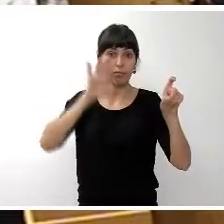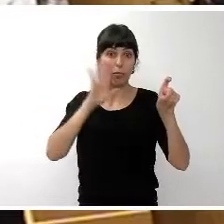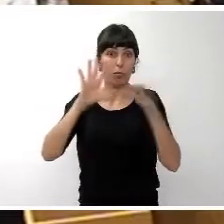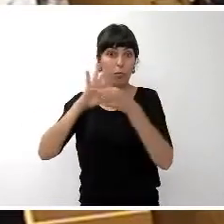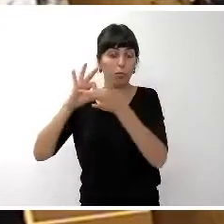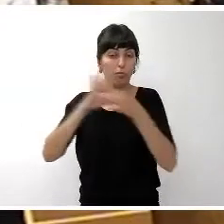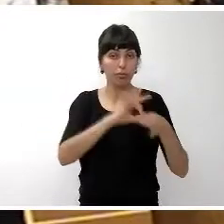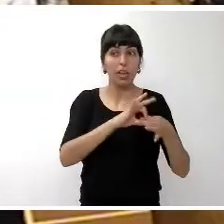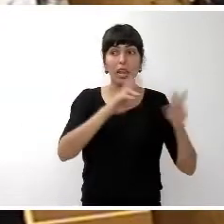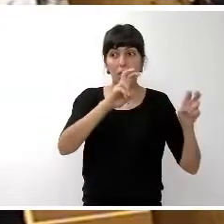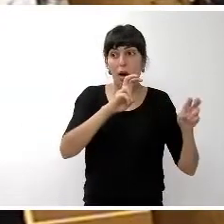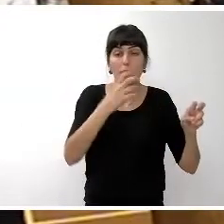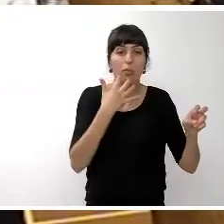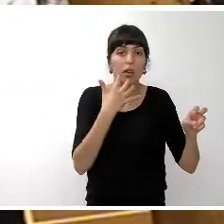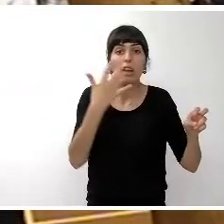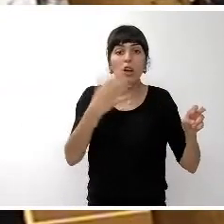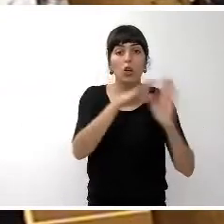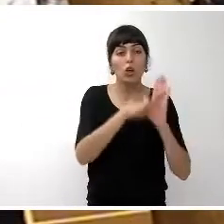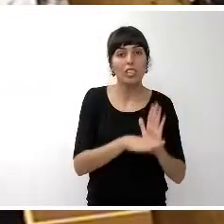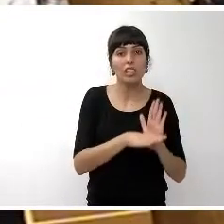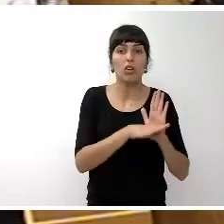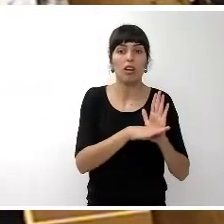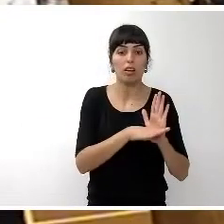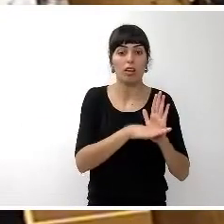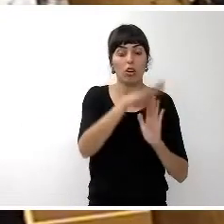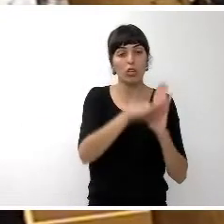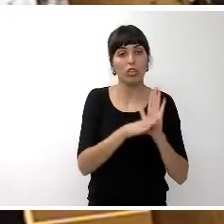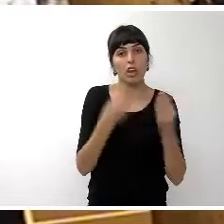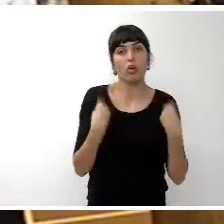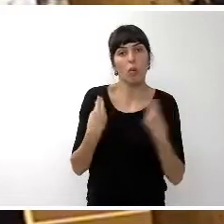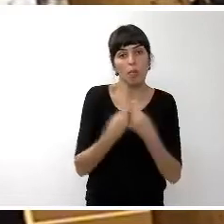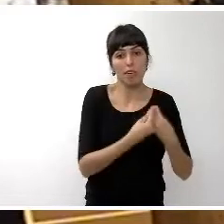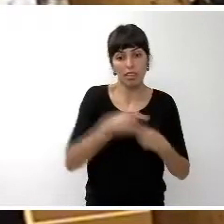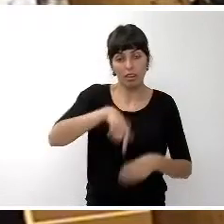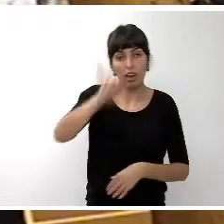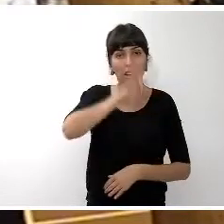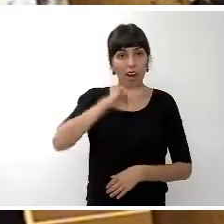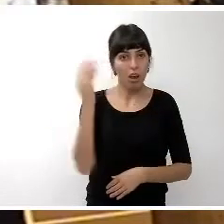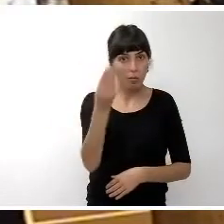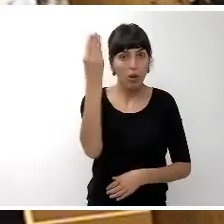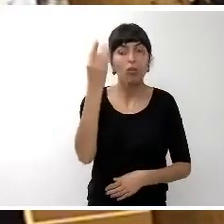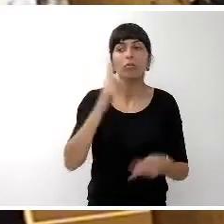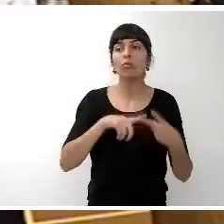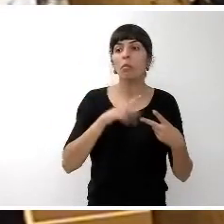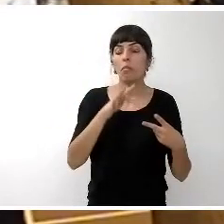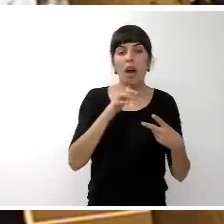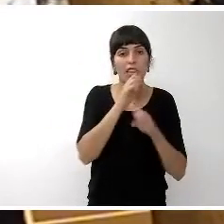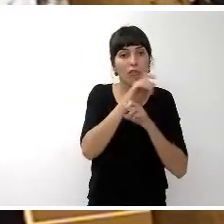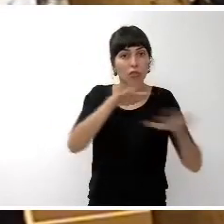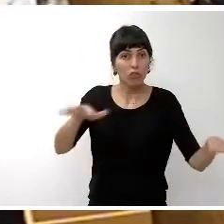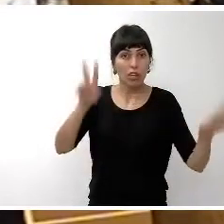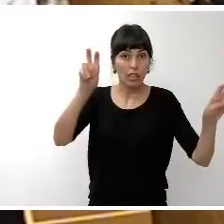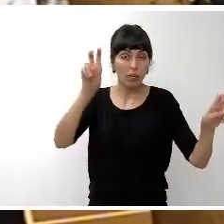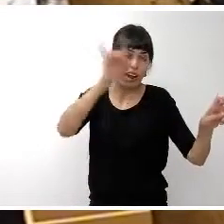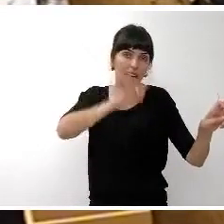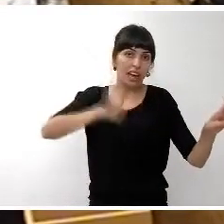los canarios, como la mejora de las condiciones en que se desarrolla la convivencia humana en nuestra tierra, la difusión de la realidad canaria en